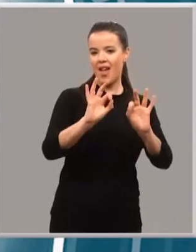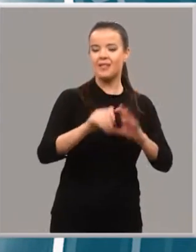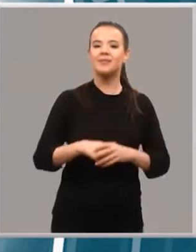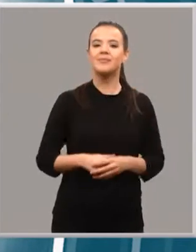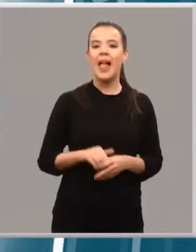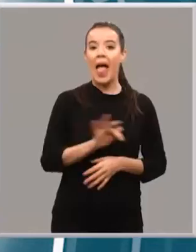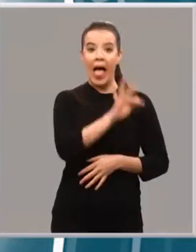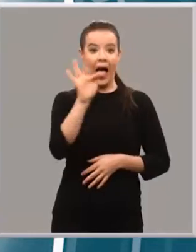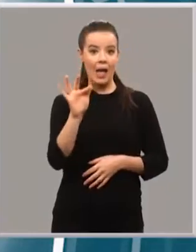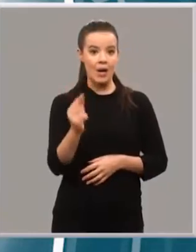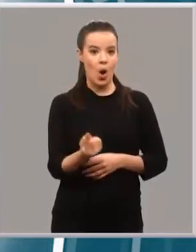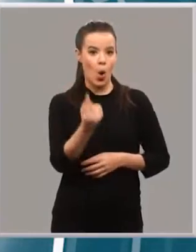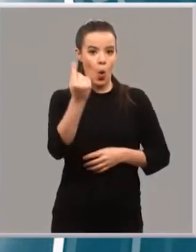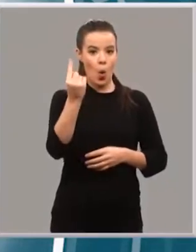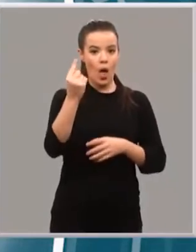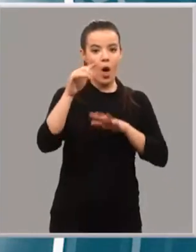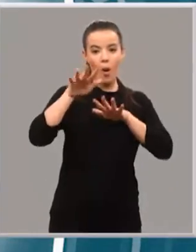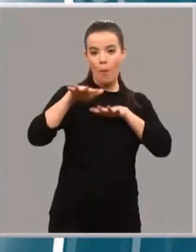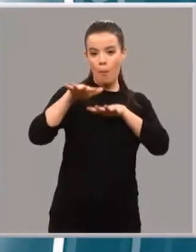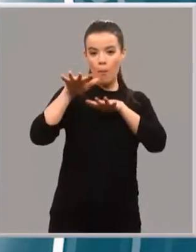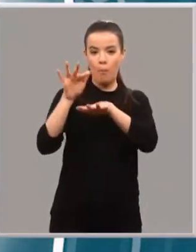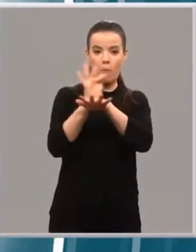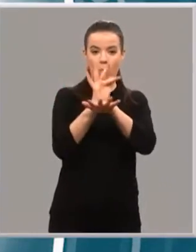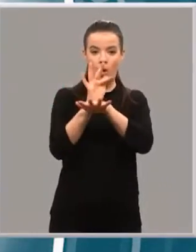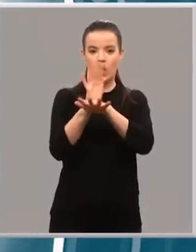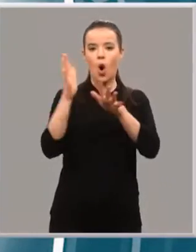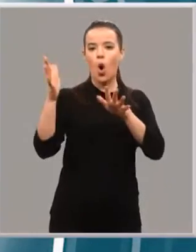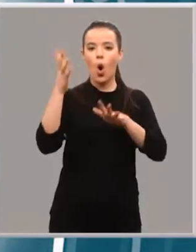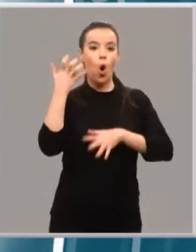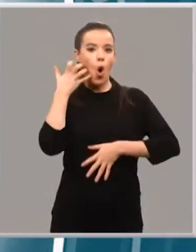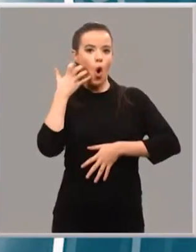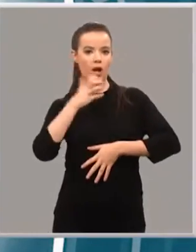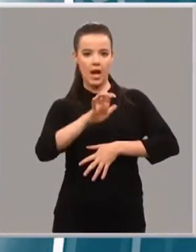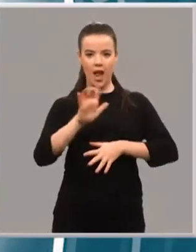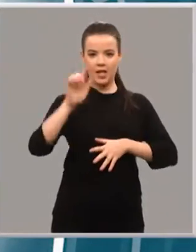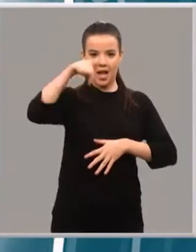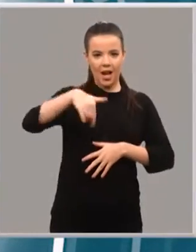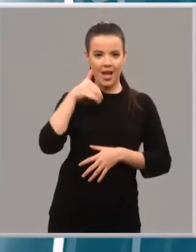Además de ser una de las procesiones más originales, genuinas y llamativas de la Rioja.